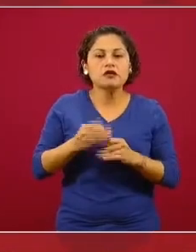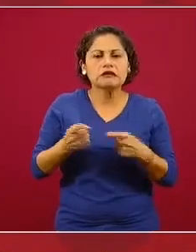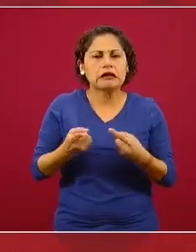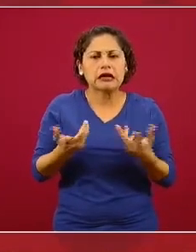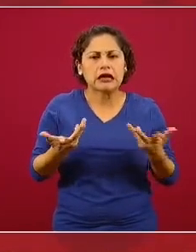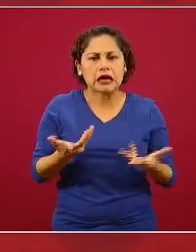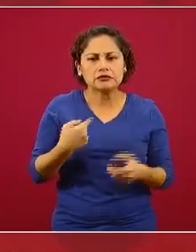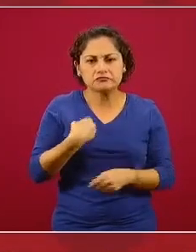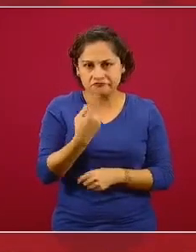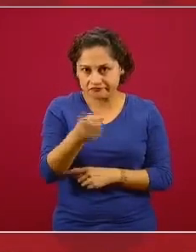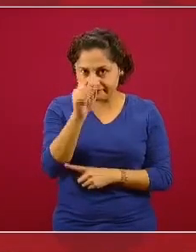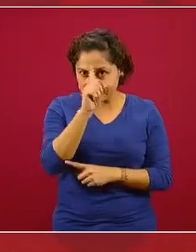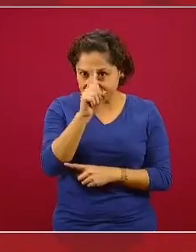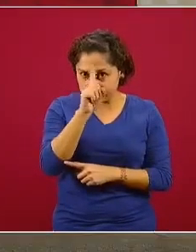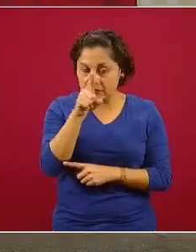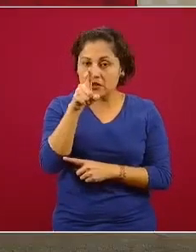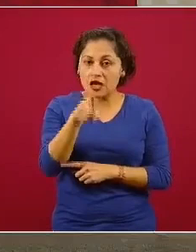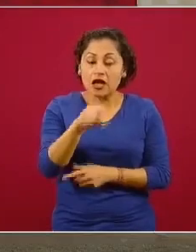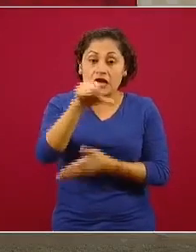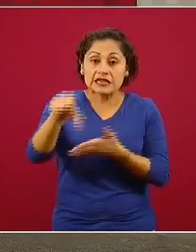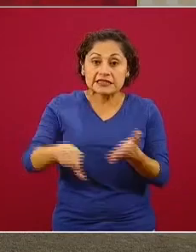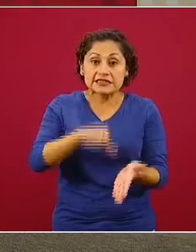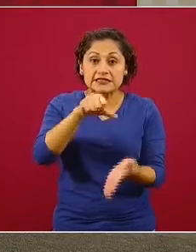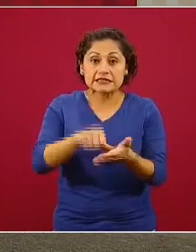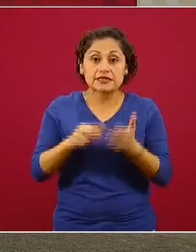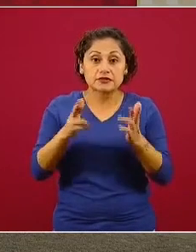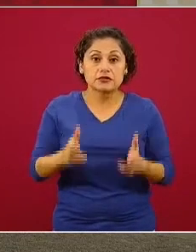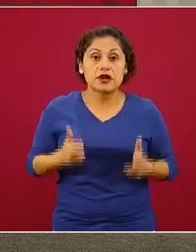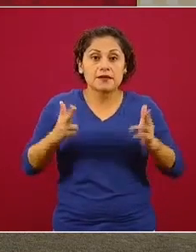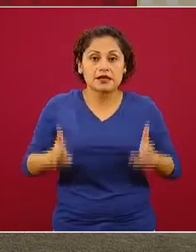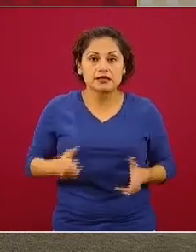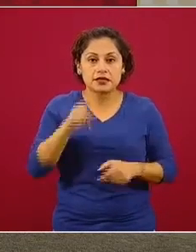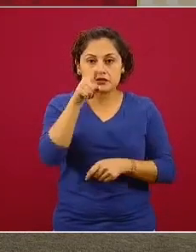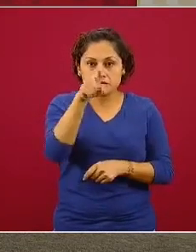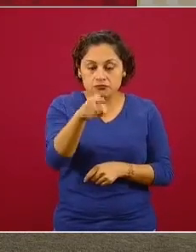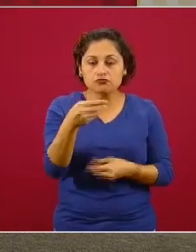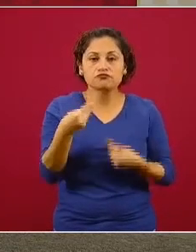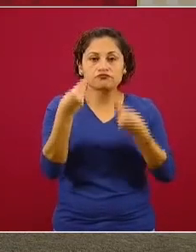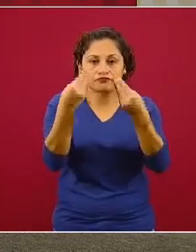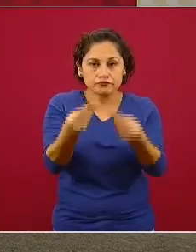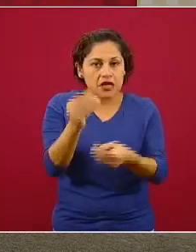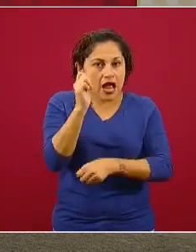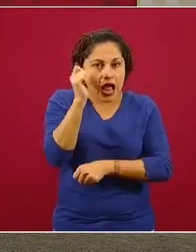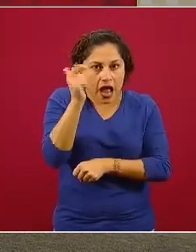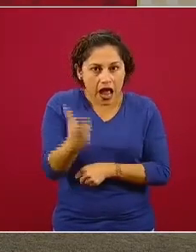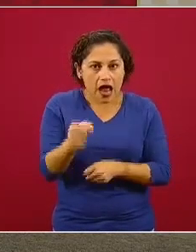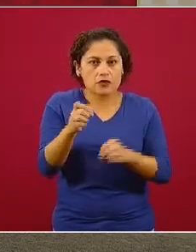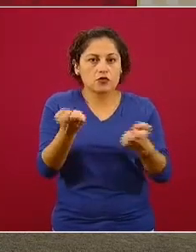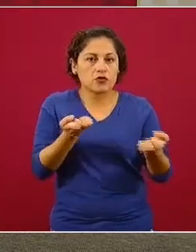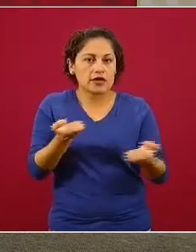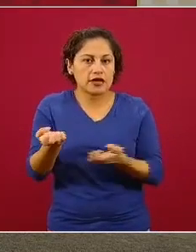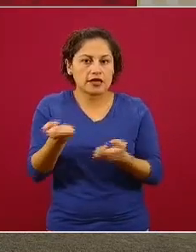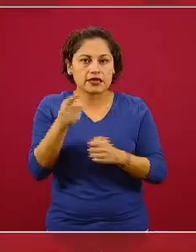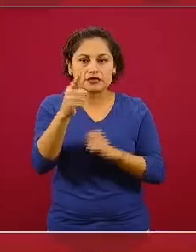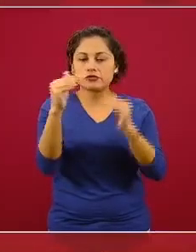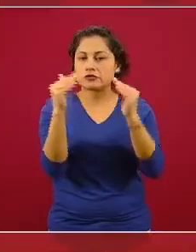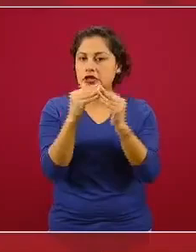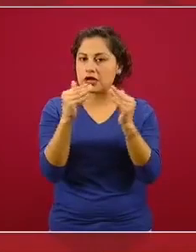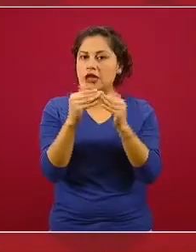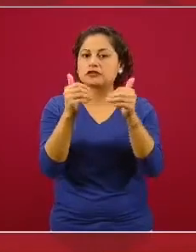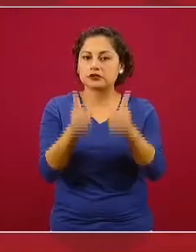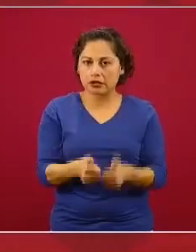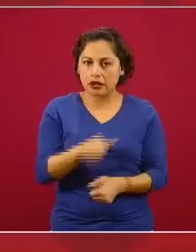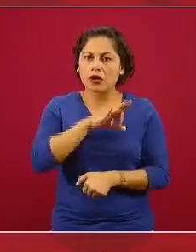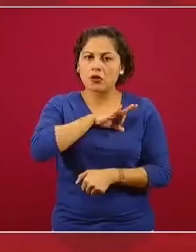duda, les han hecho en los centros de rehabilitación para seguir aquellos ejercicios que se pueden hacer en casa. Estoy